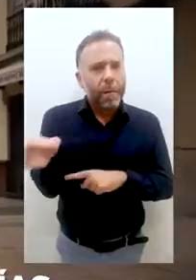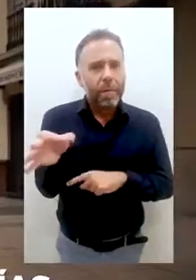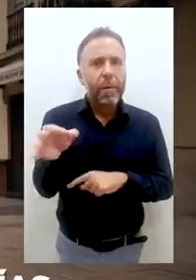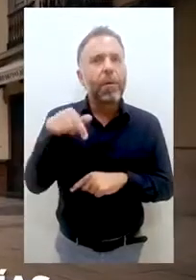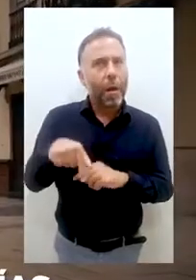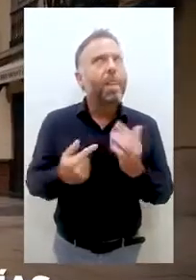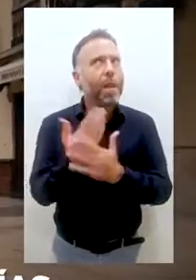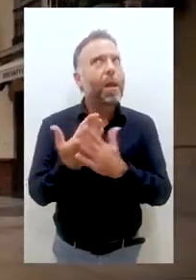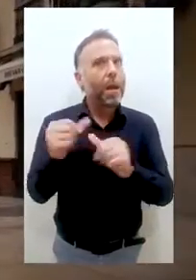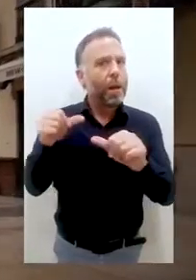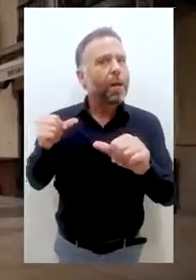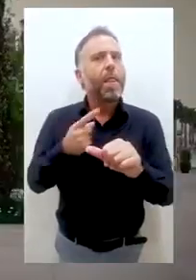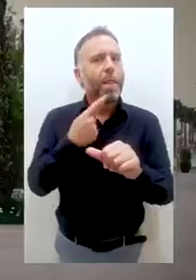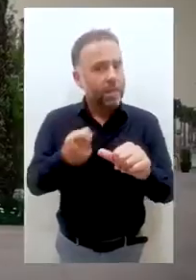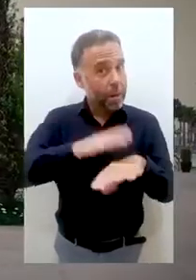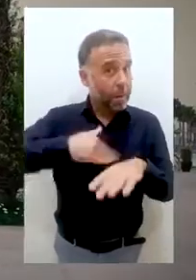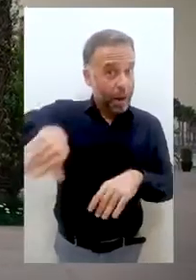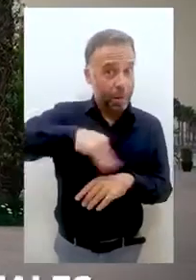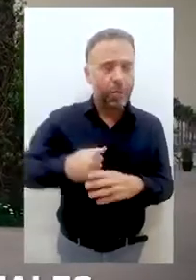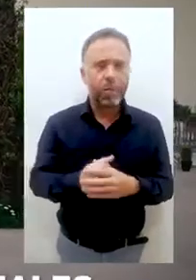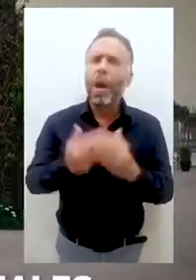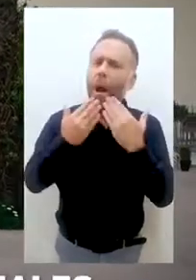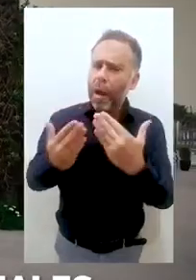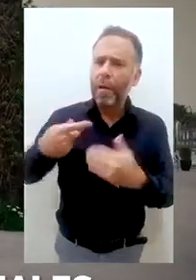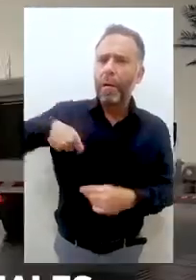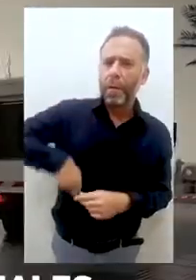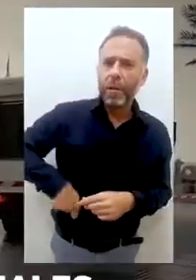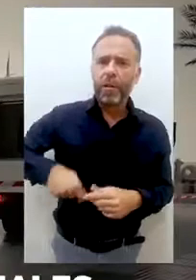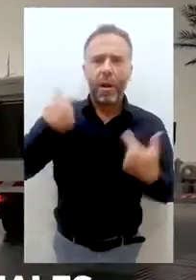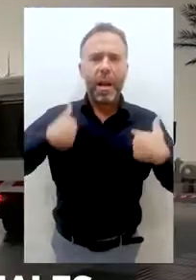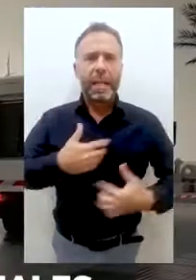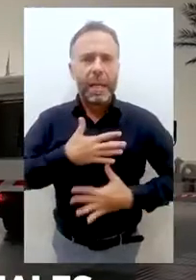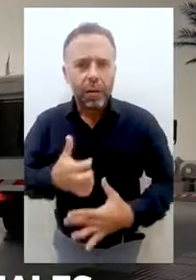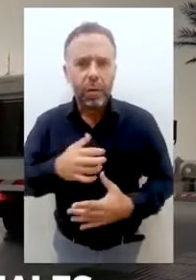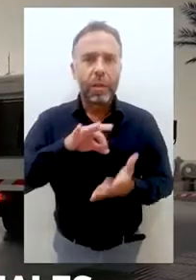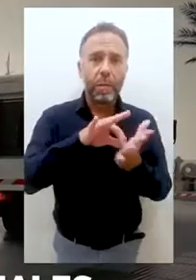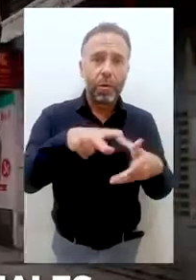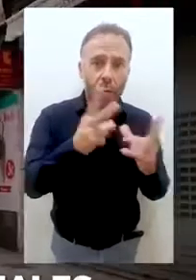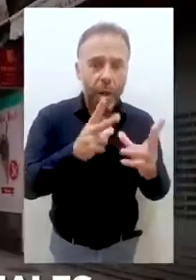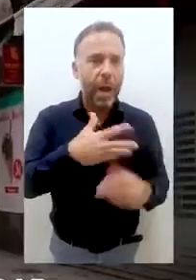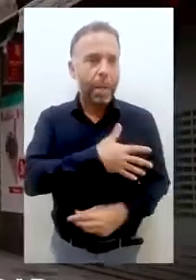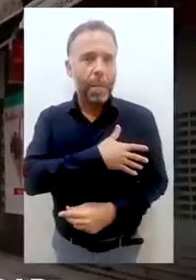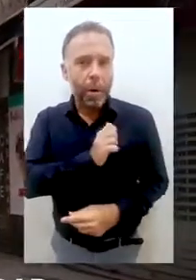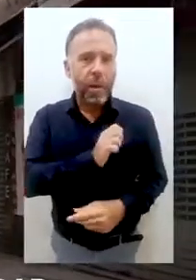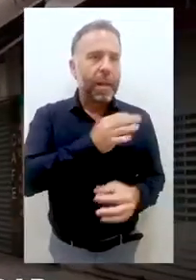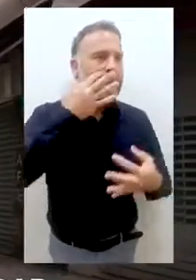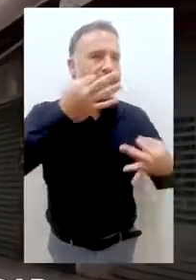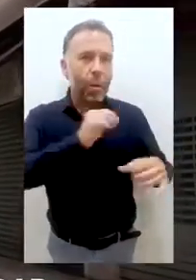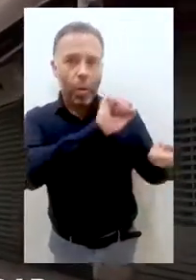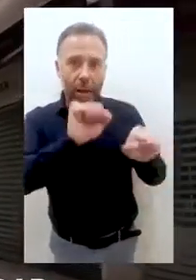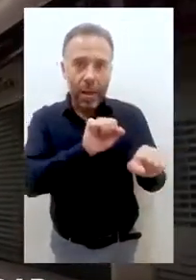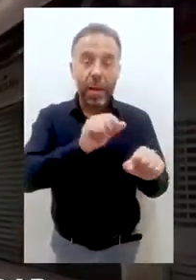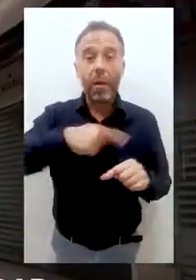estos días tan difíciles para todos. Muchas gracias, profesionales sanitarios, servicios sociales, fuerzas y